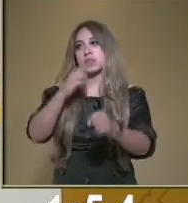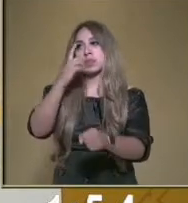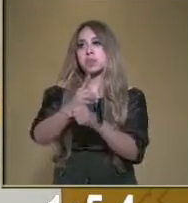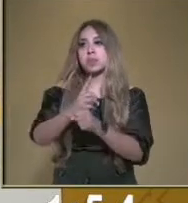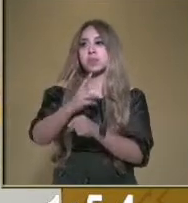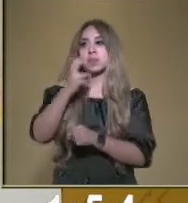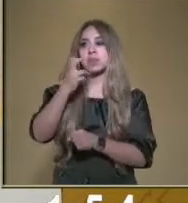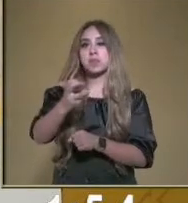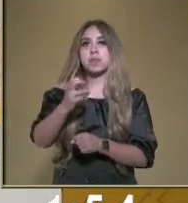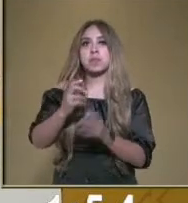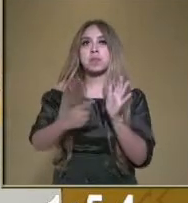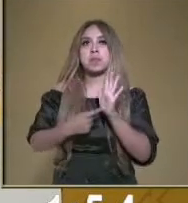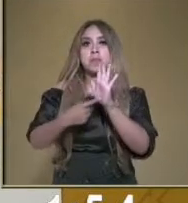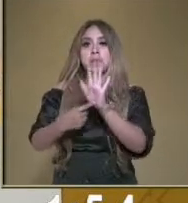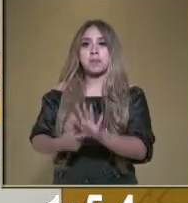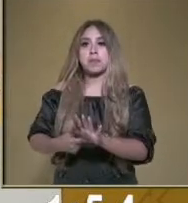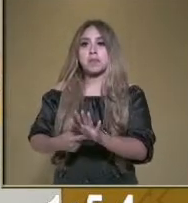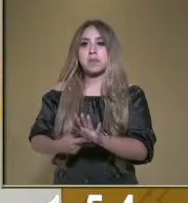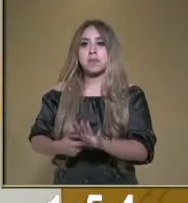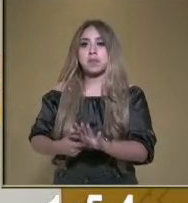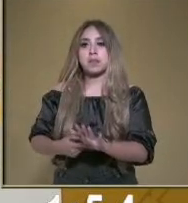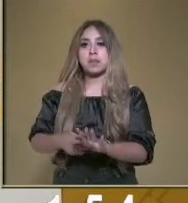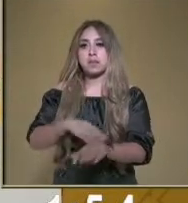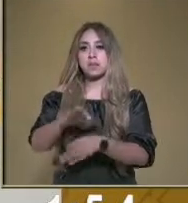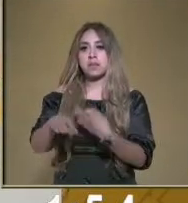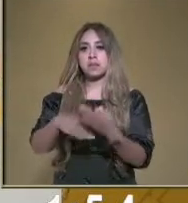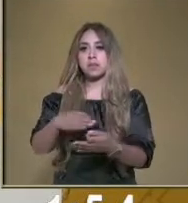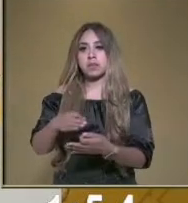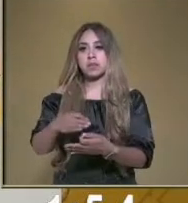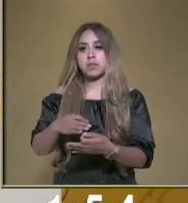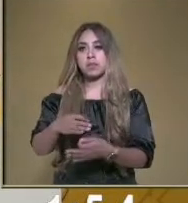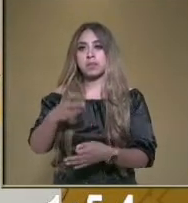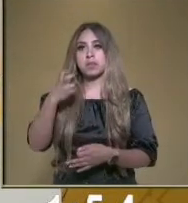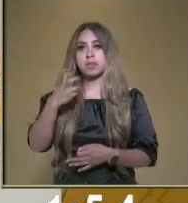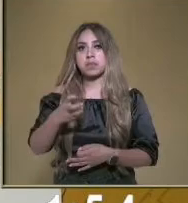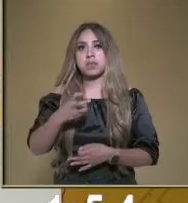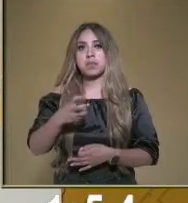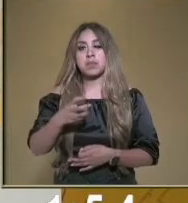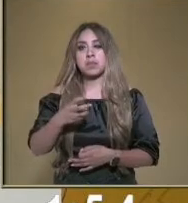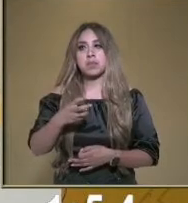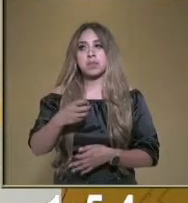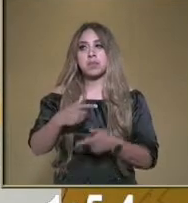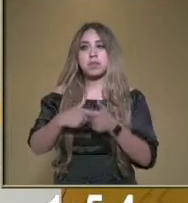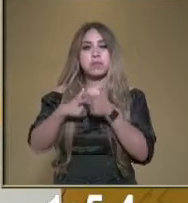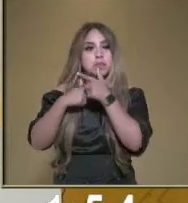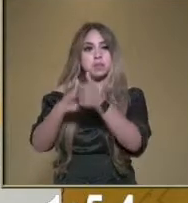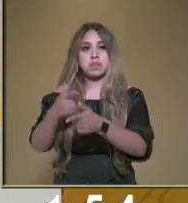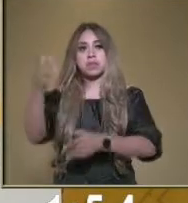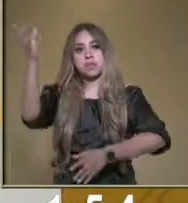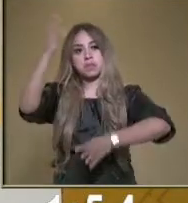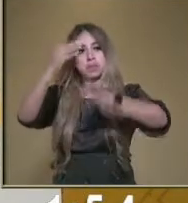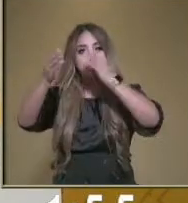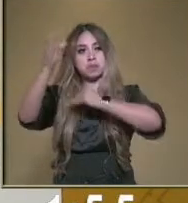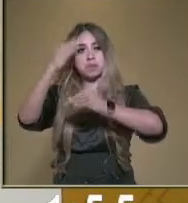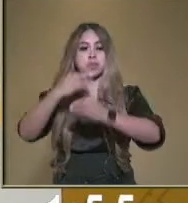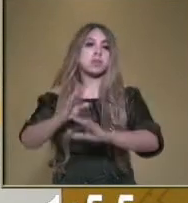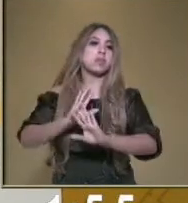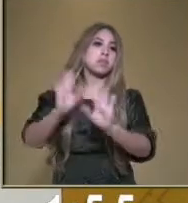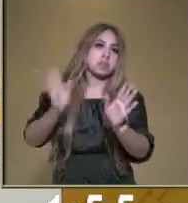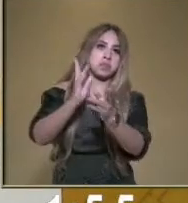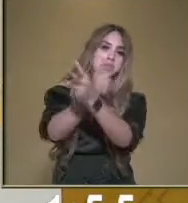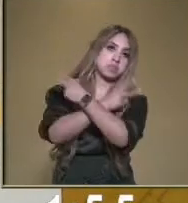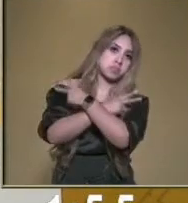demostrarles a nuestros amiguitos en casa de todo esto y que sigan aprendiendo todavía más aunque estemos de vacaciones.